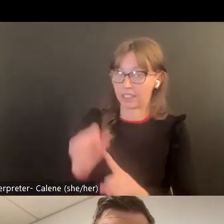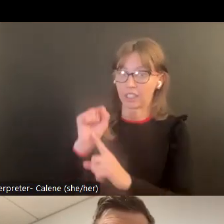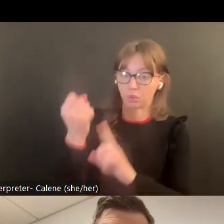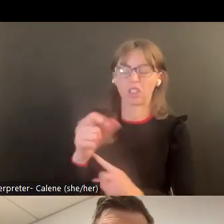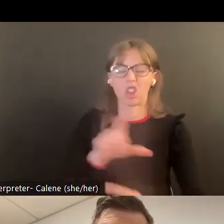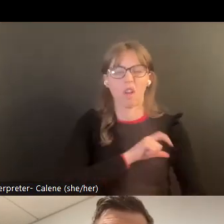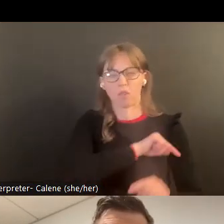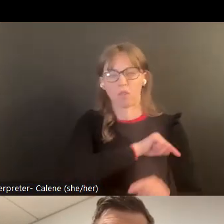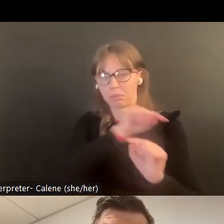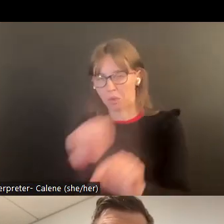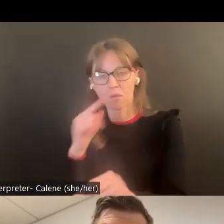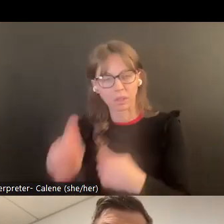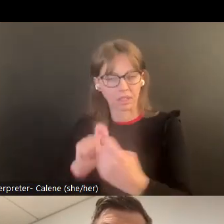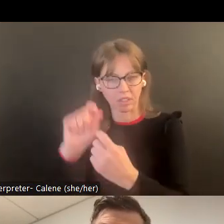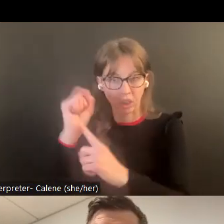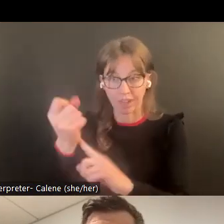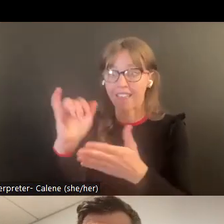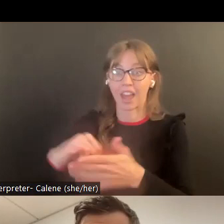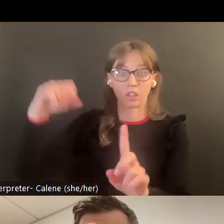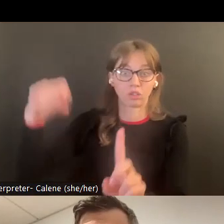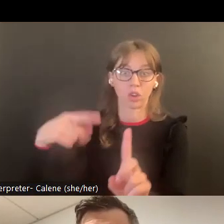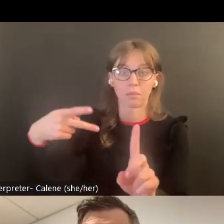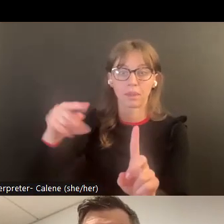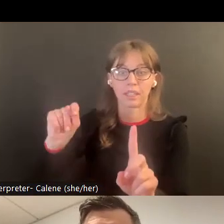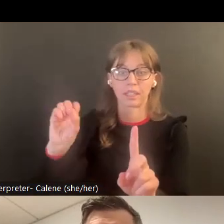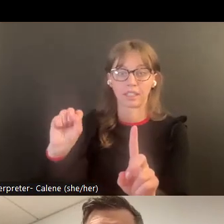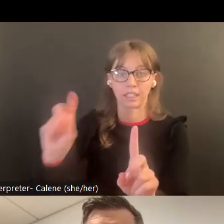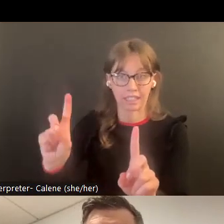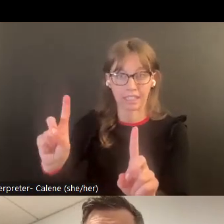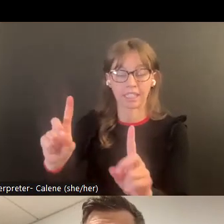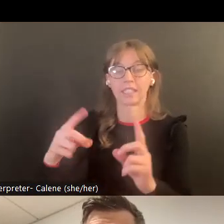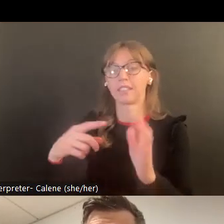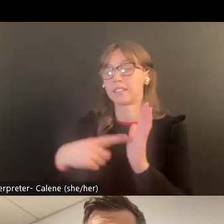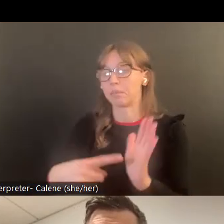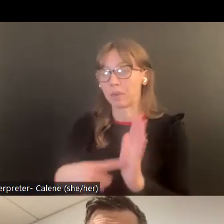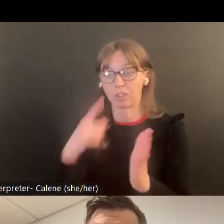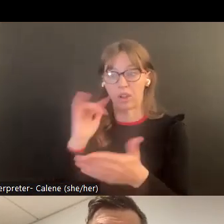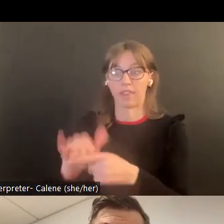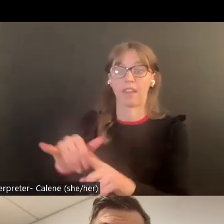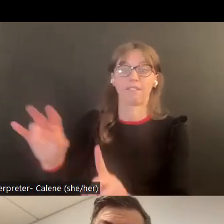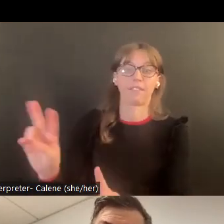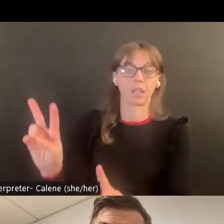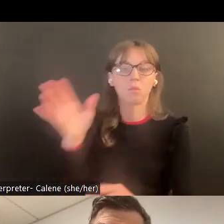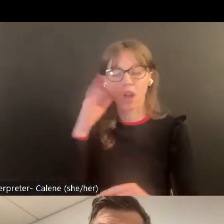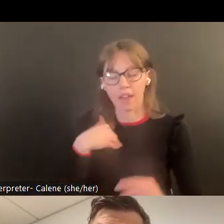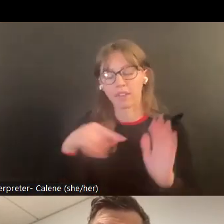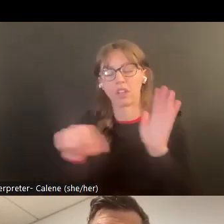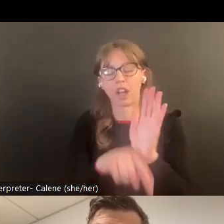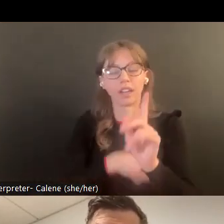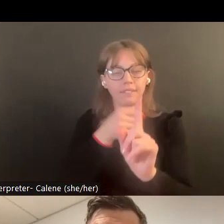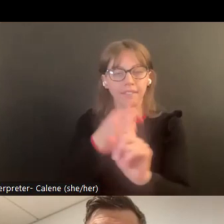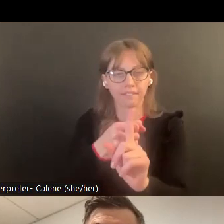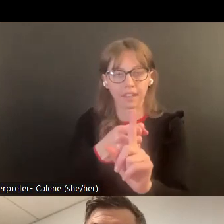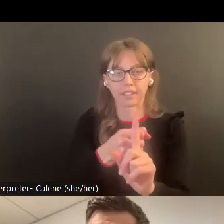un efecto negativo pudiera si al ir los agentes del cuartel o del orden